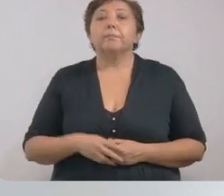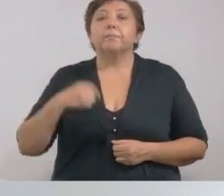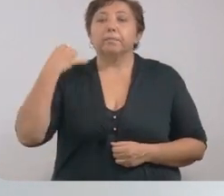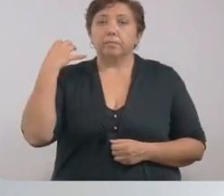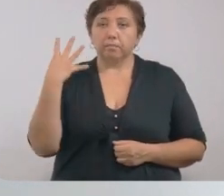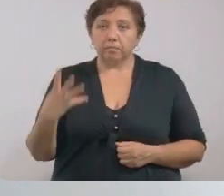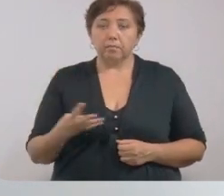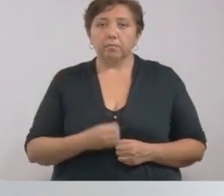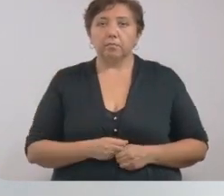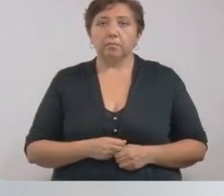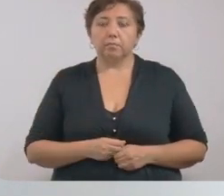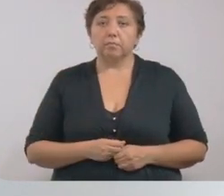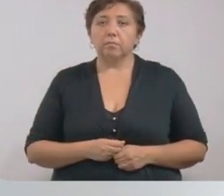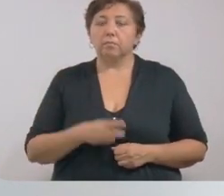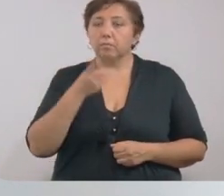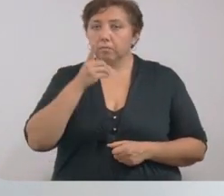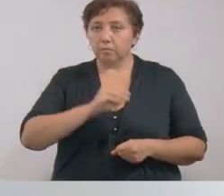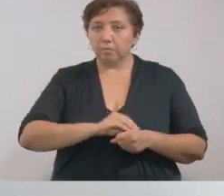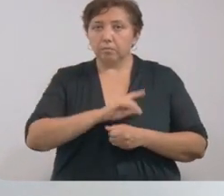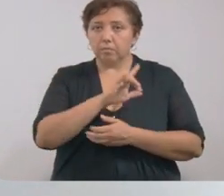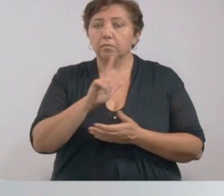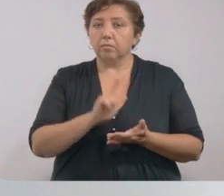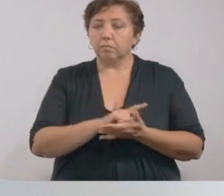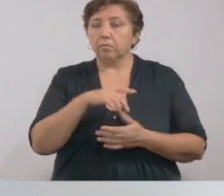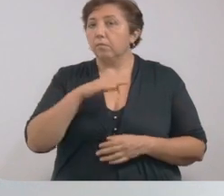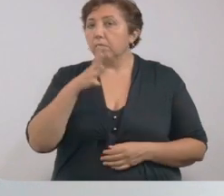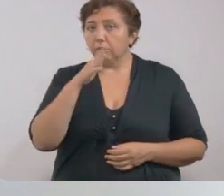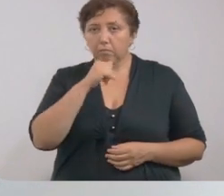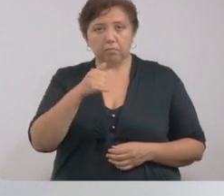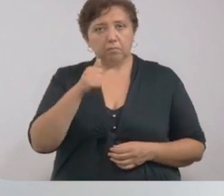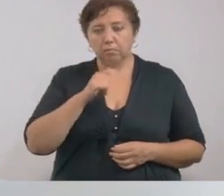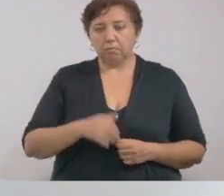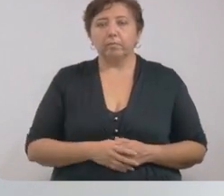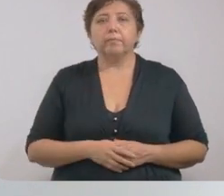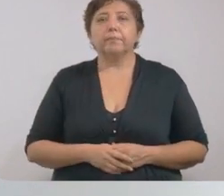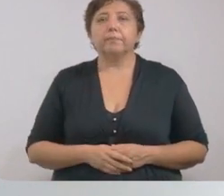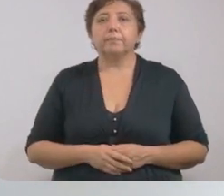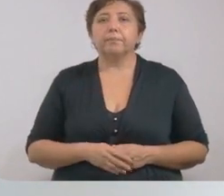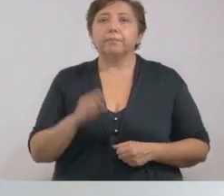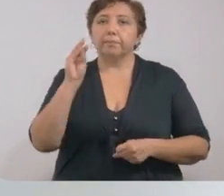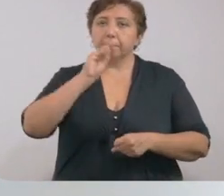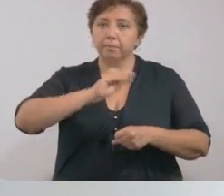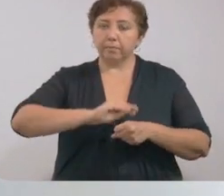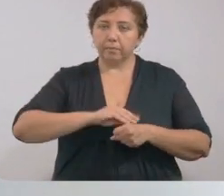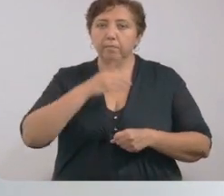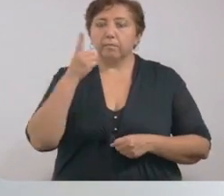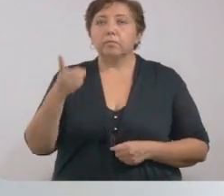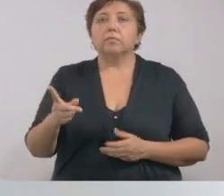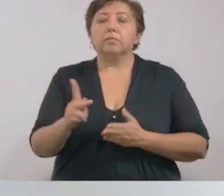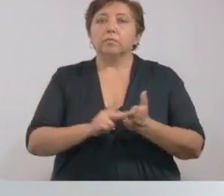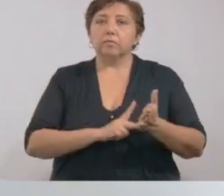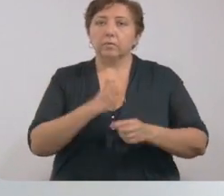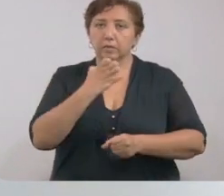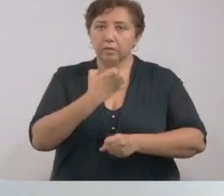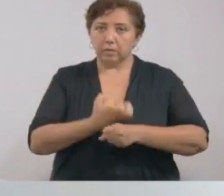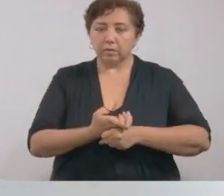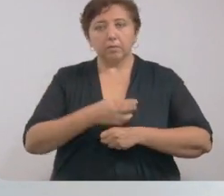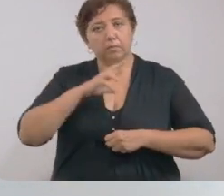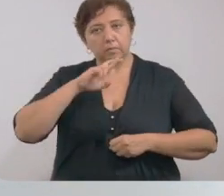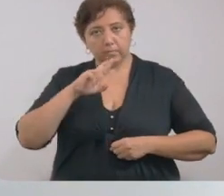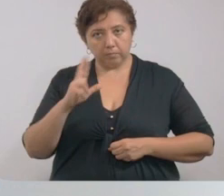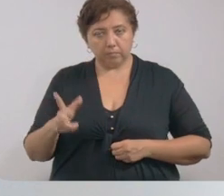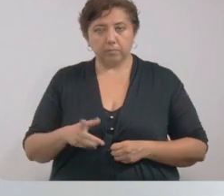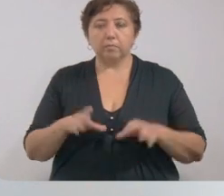4. El restablecimiento de la ley seca en todo el Estado. Se puso en marcha un programa estatal de